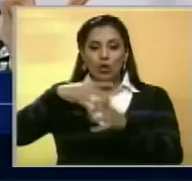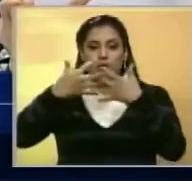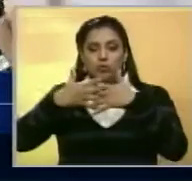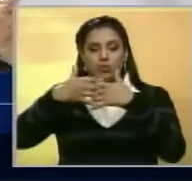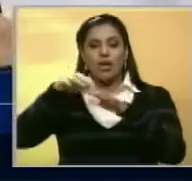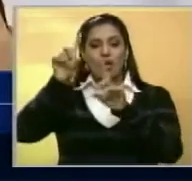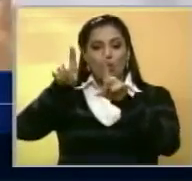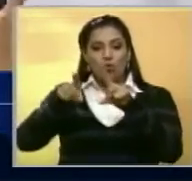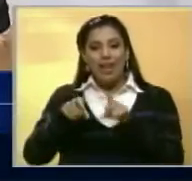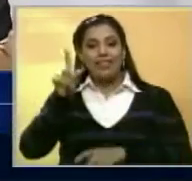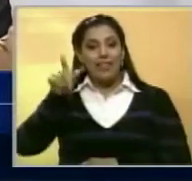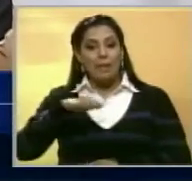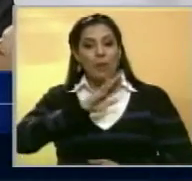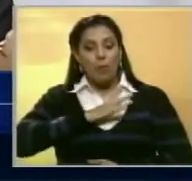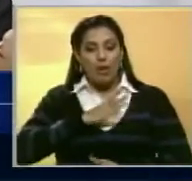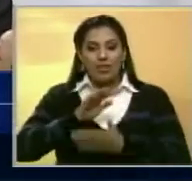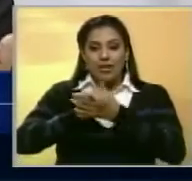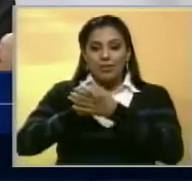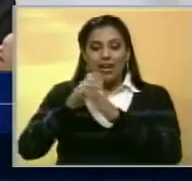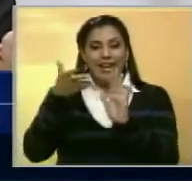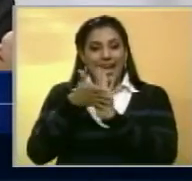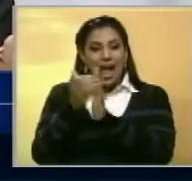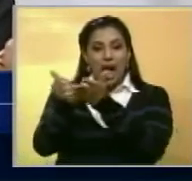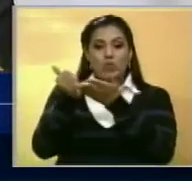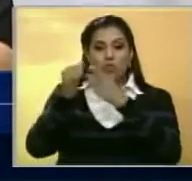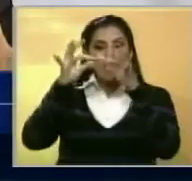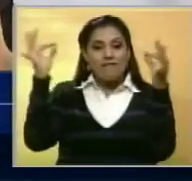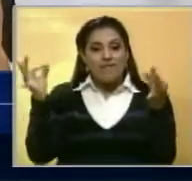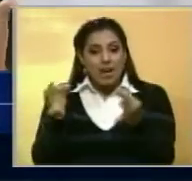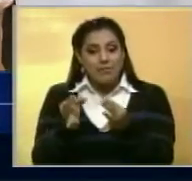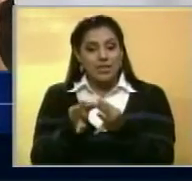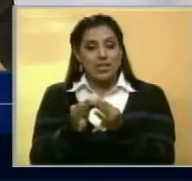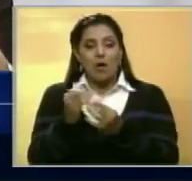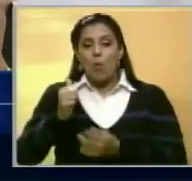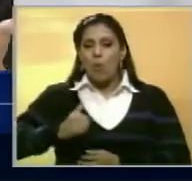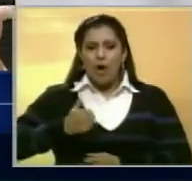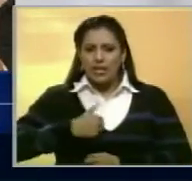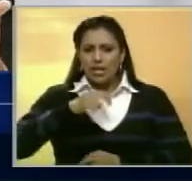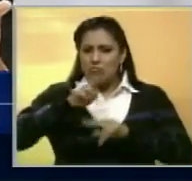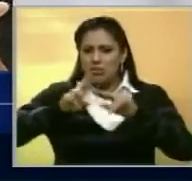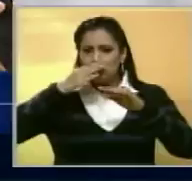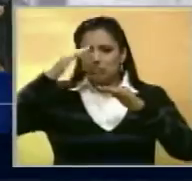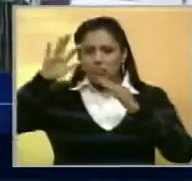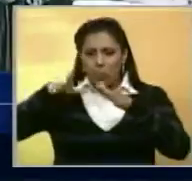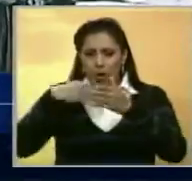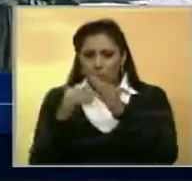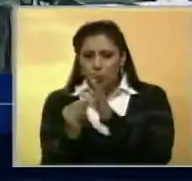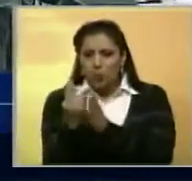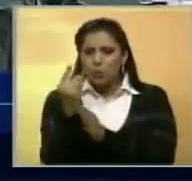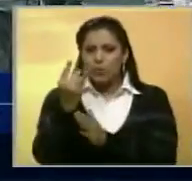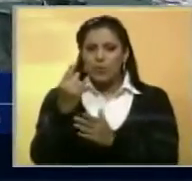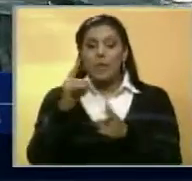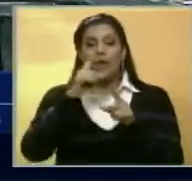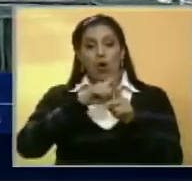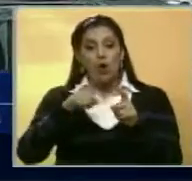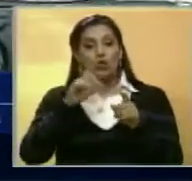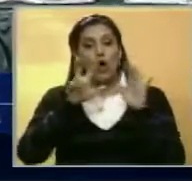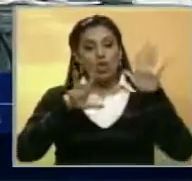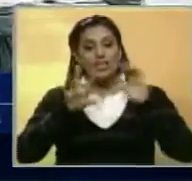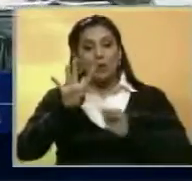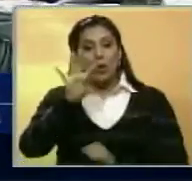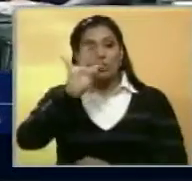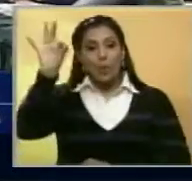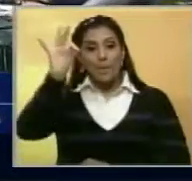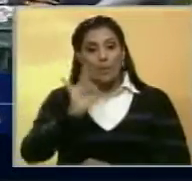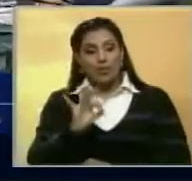productivo también puede ir de la mano de las familias, y que cualquiera puede sumarse a la producción. Detalló que 84